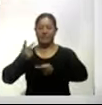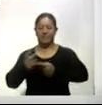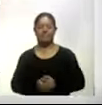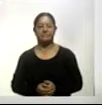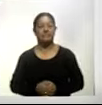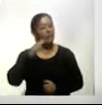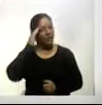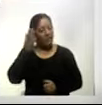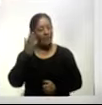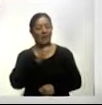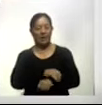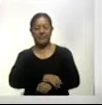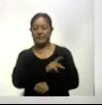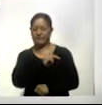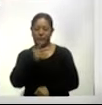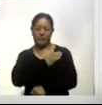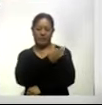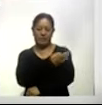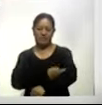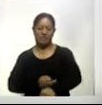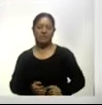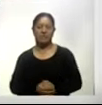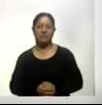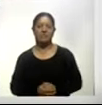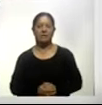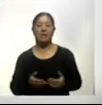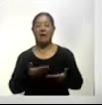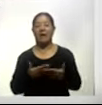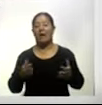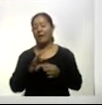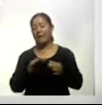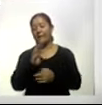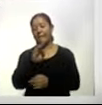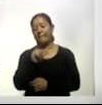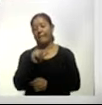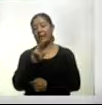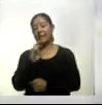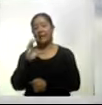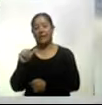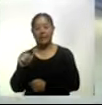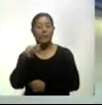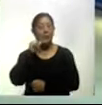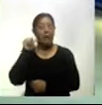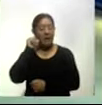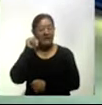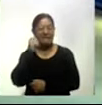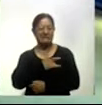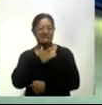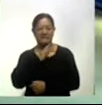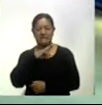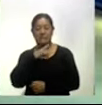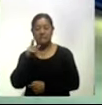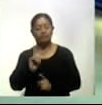¿Qué tal Mario, amigos del auditorio? Muy buena tarde. ¿Qué te parece si hablamos del Barcelona sobre todo porque el día de ayer no la pasó bien al